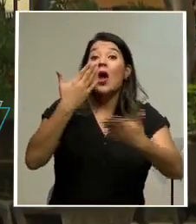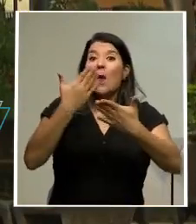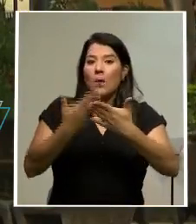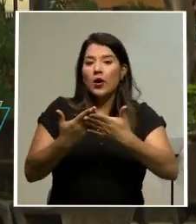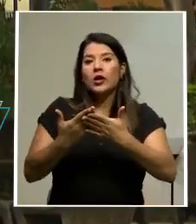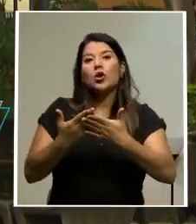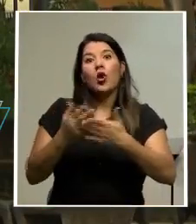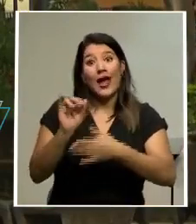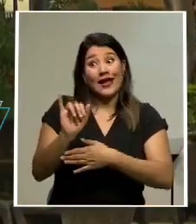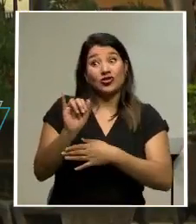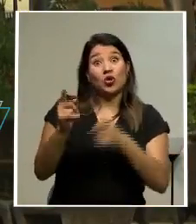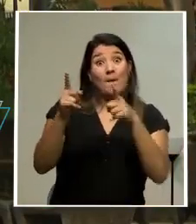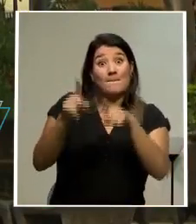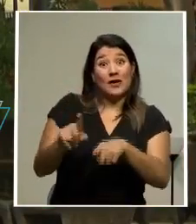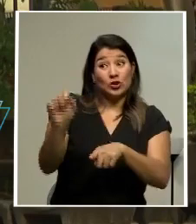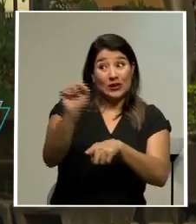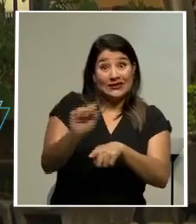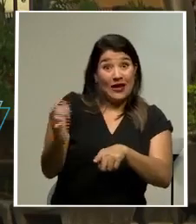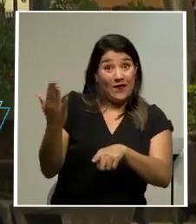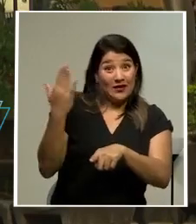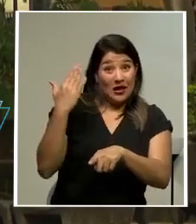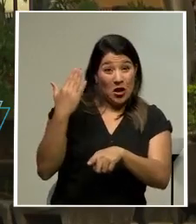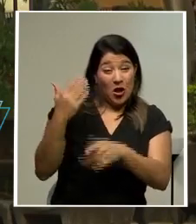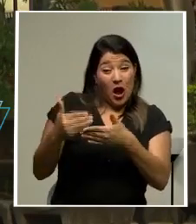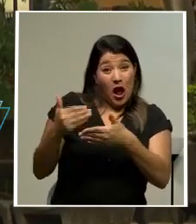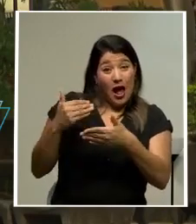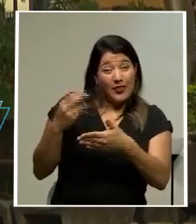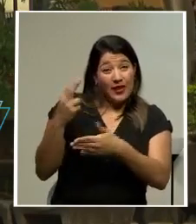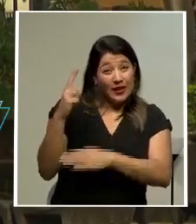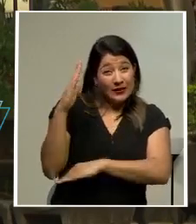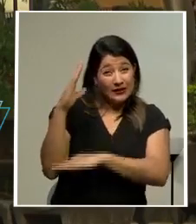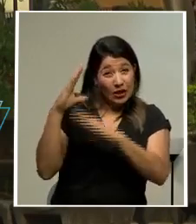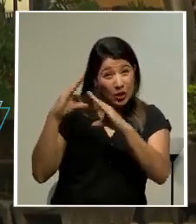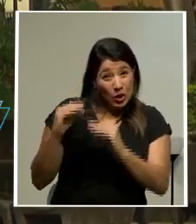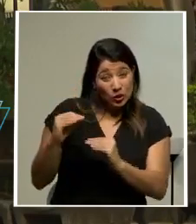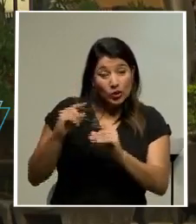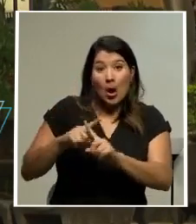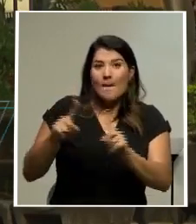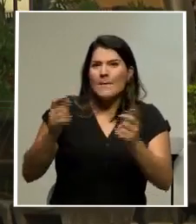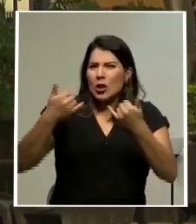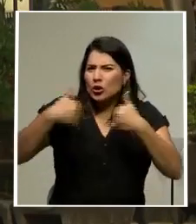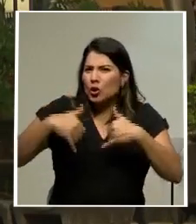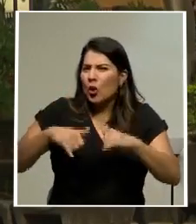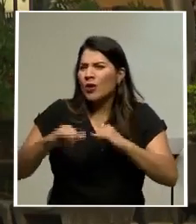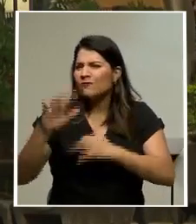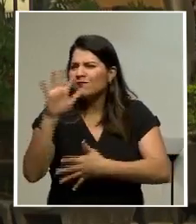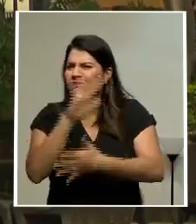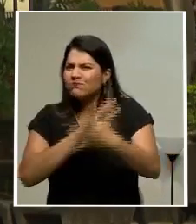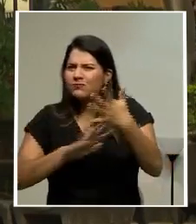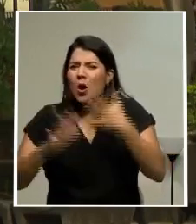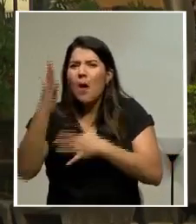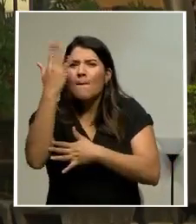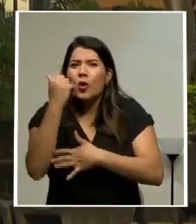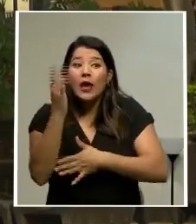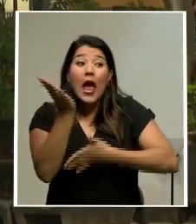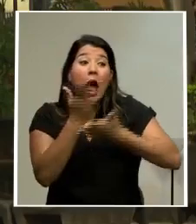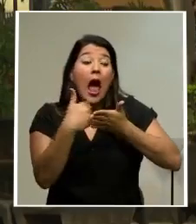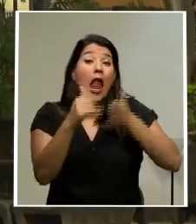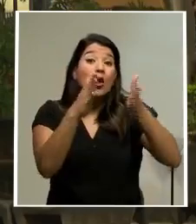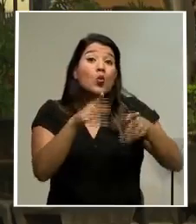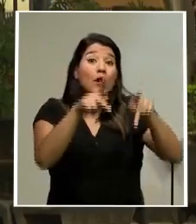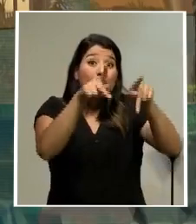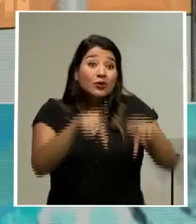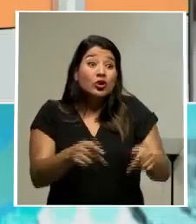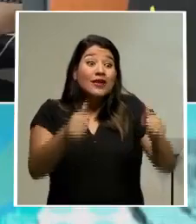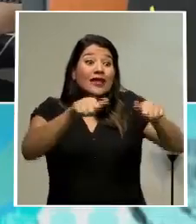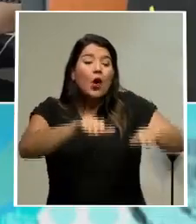a la medianoche. Y bueno, todavía hay mucha confusión porque hemos visto que la gente que está a favor del proyecto celebra la decisión